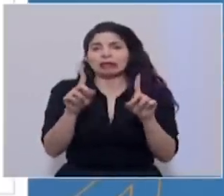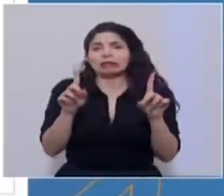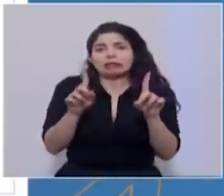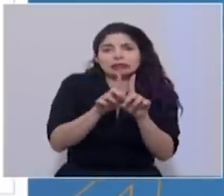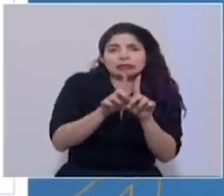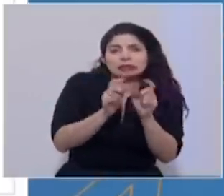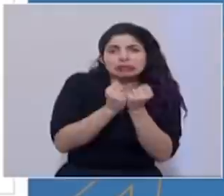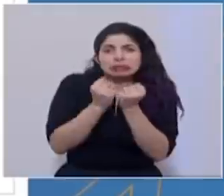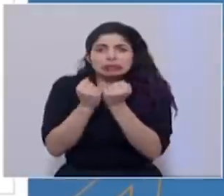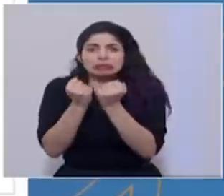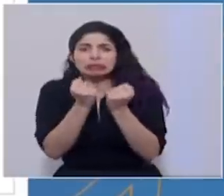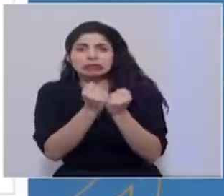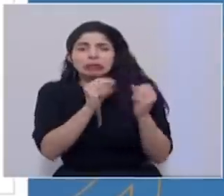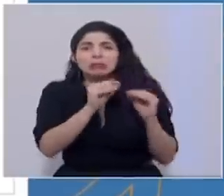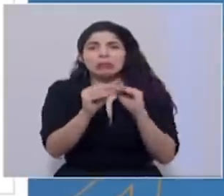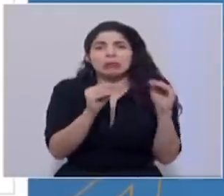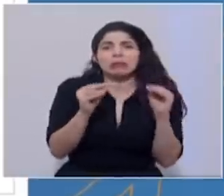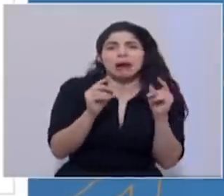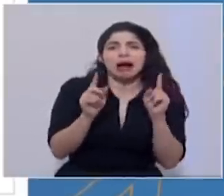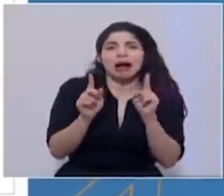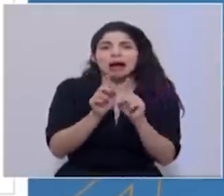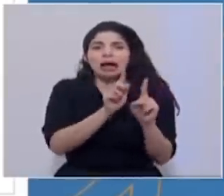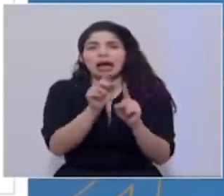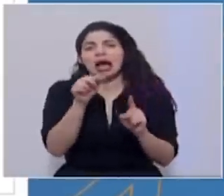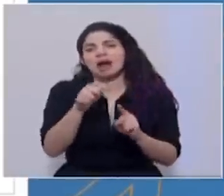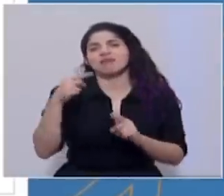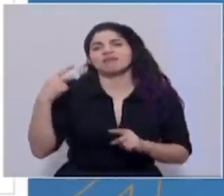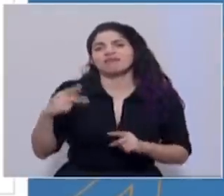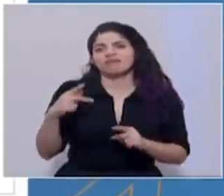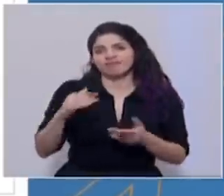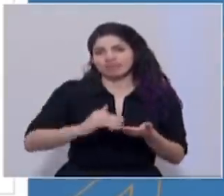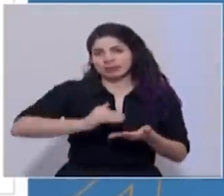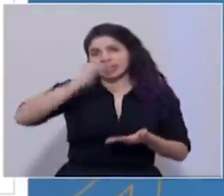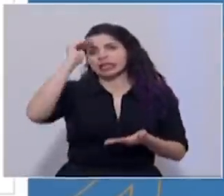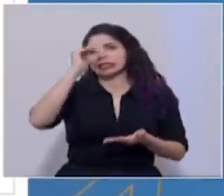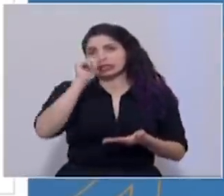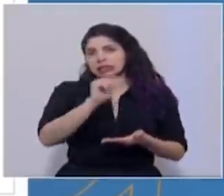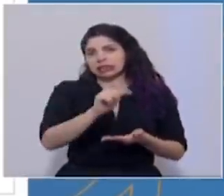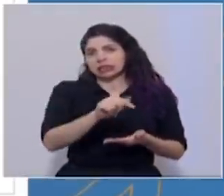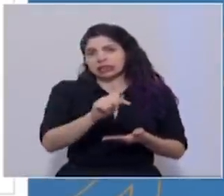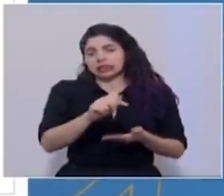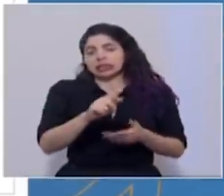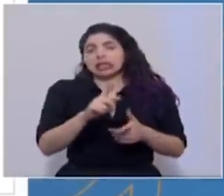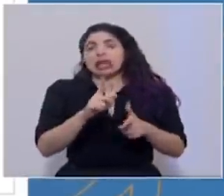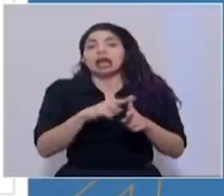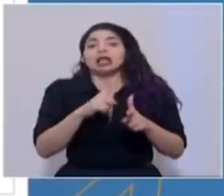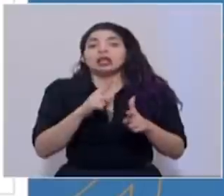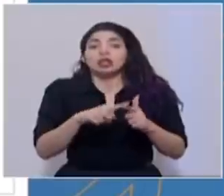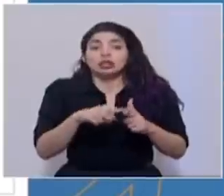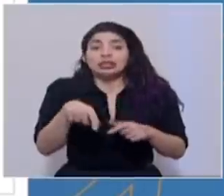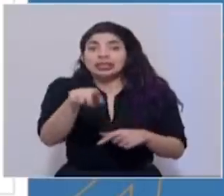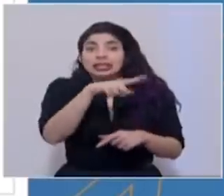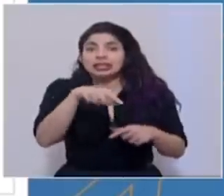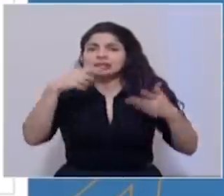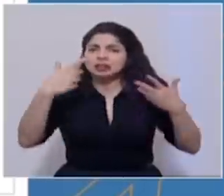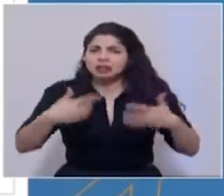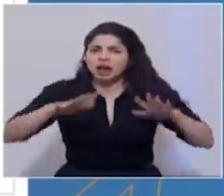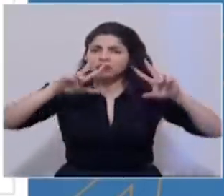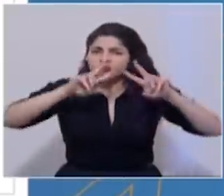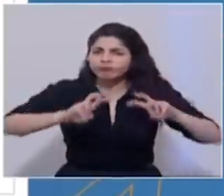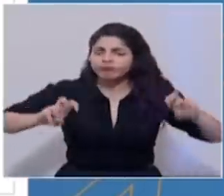que haya más oportunidades de contacto físico y representan un riesgo incrementado. Todo esto ha sido revisado